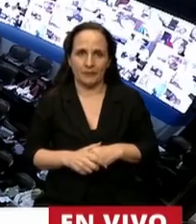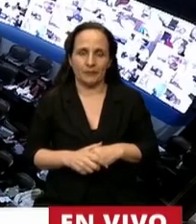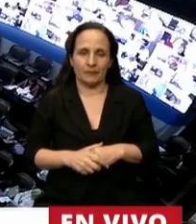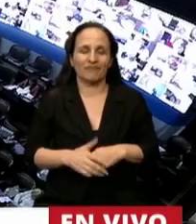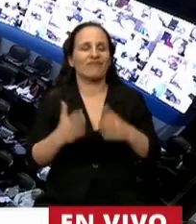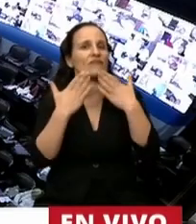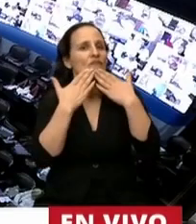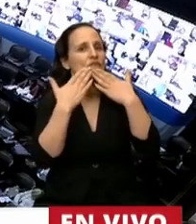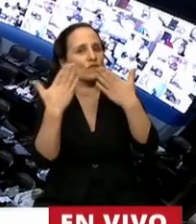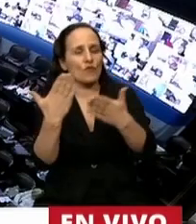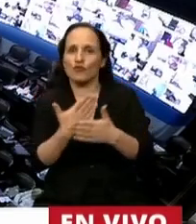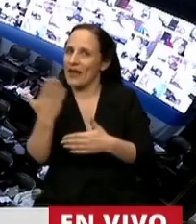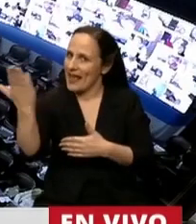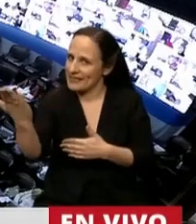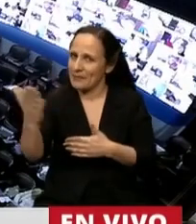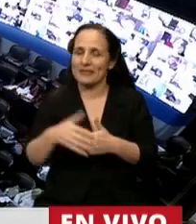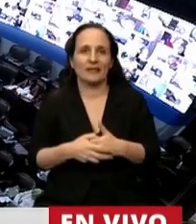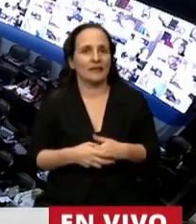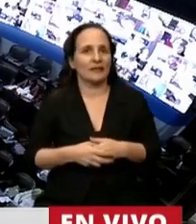Muchas gracias, señor presidente.